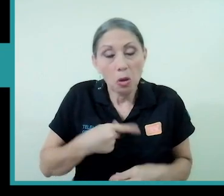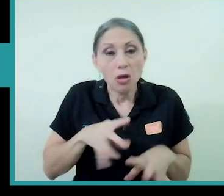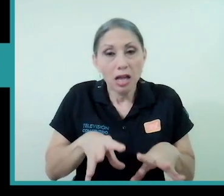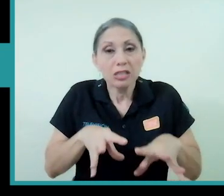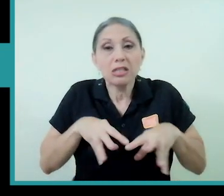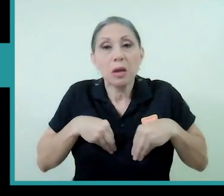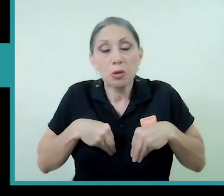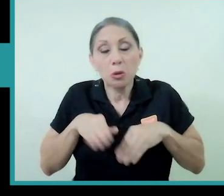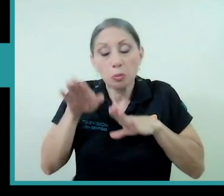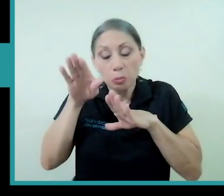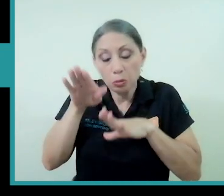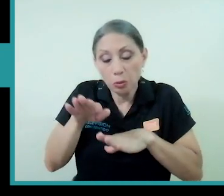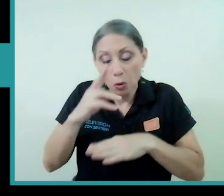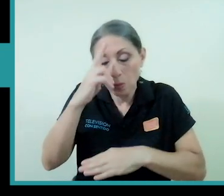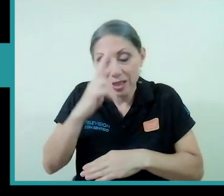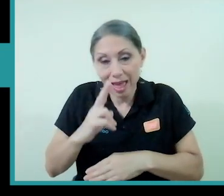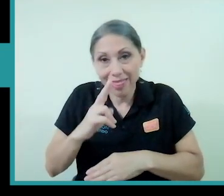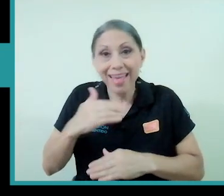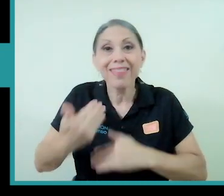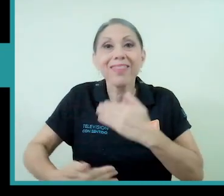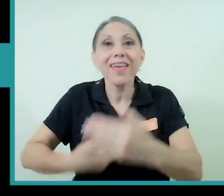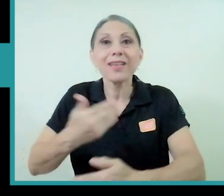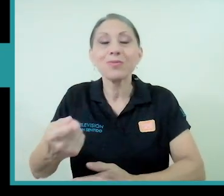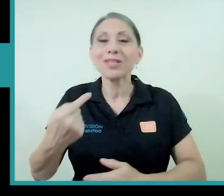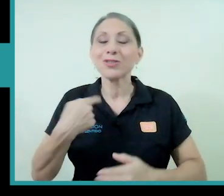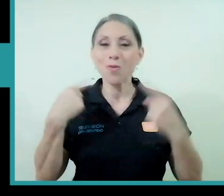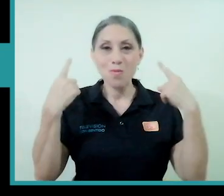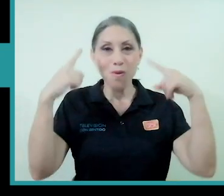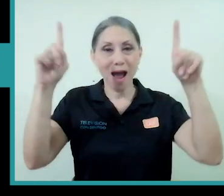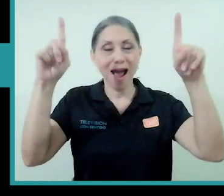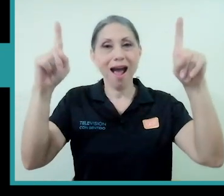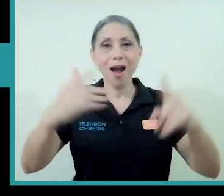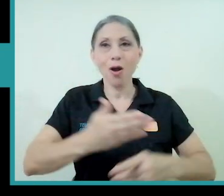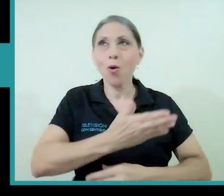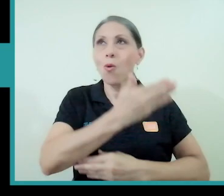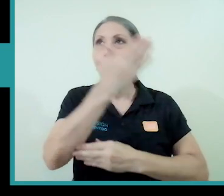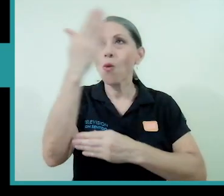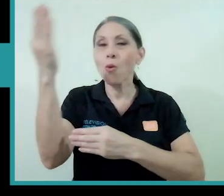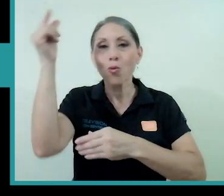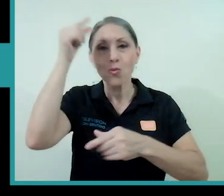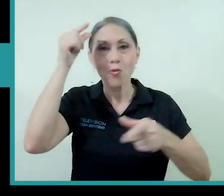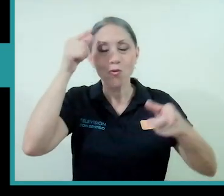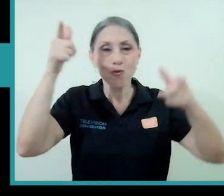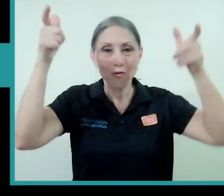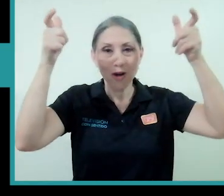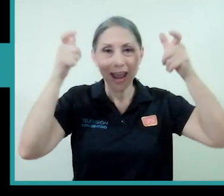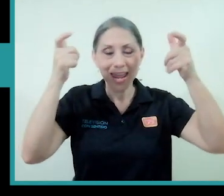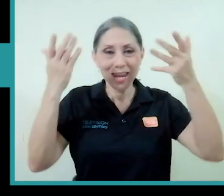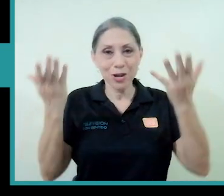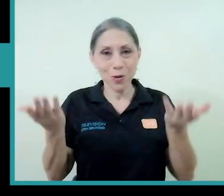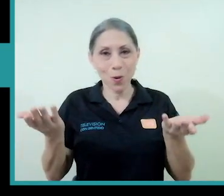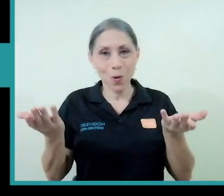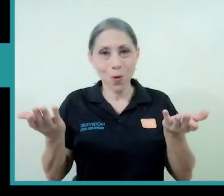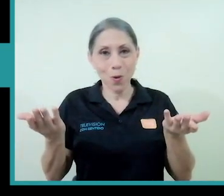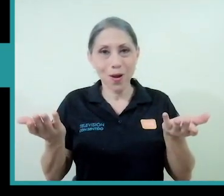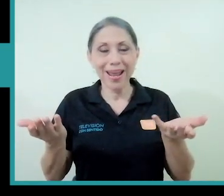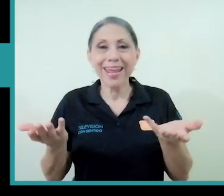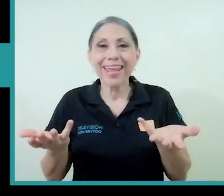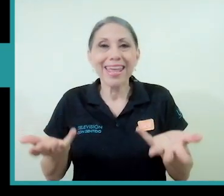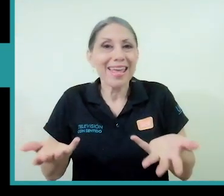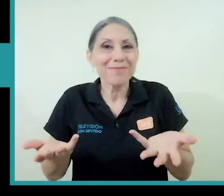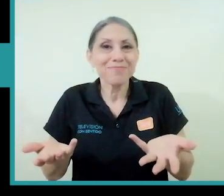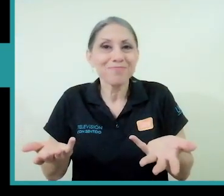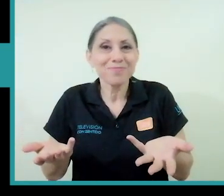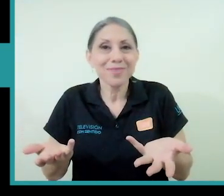entonces yo voy a gozar de un reino que me va a atraer